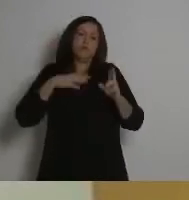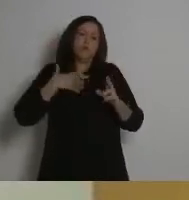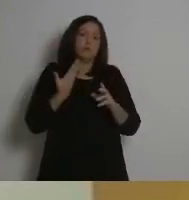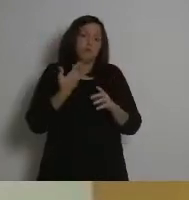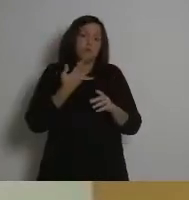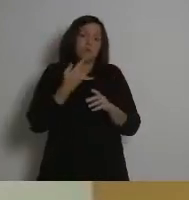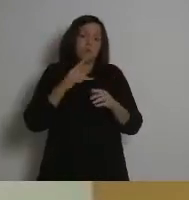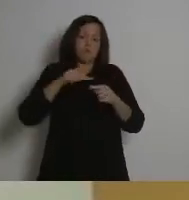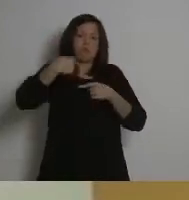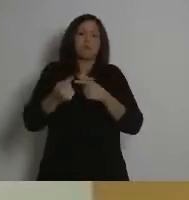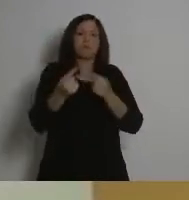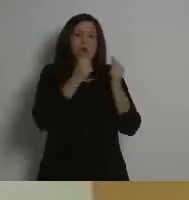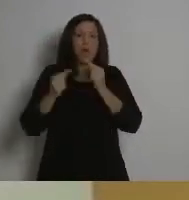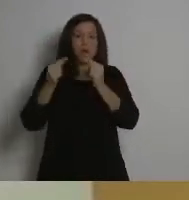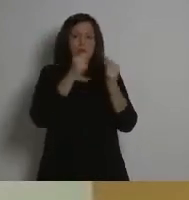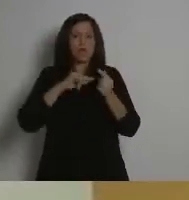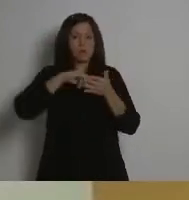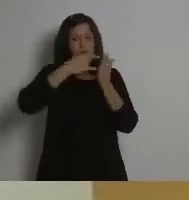el debate.